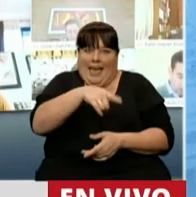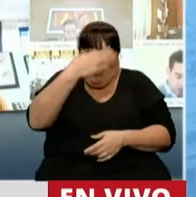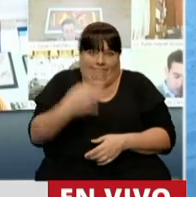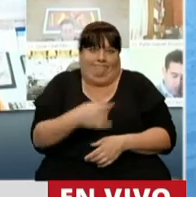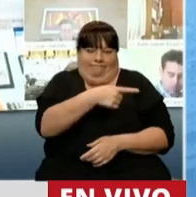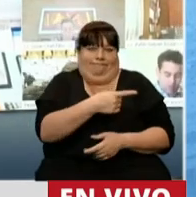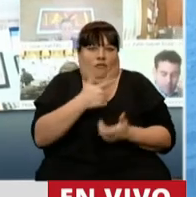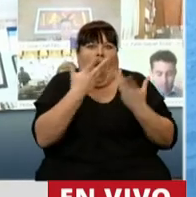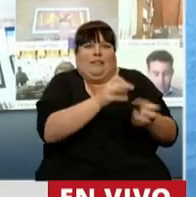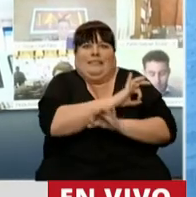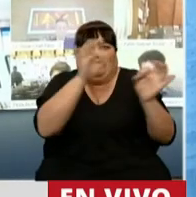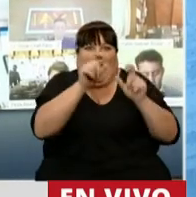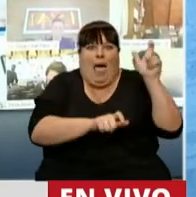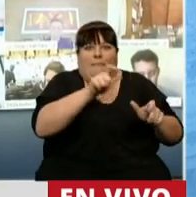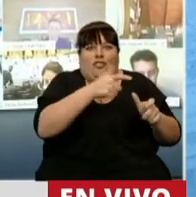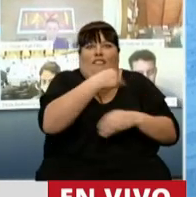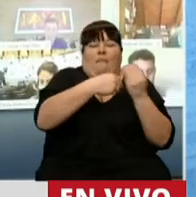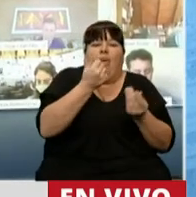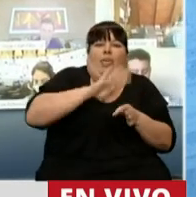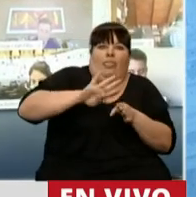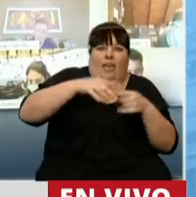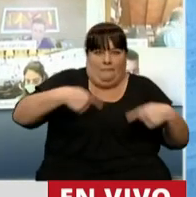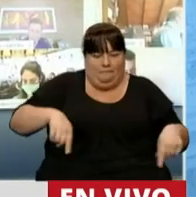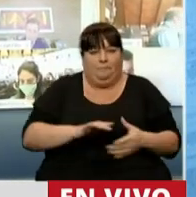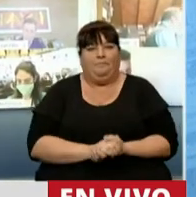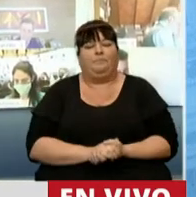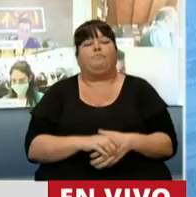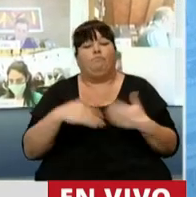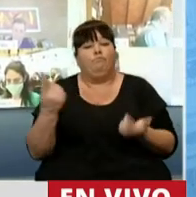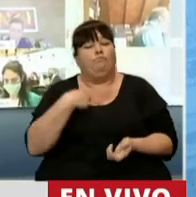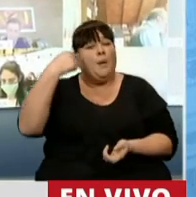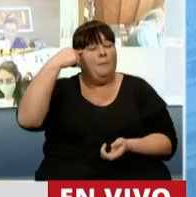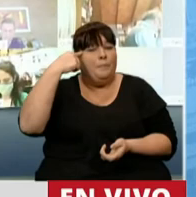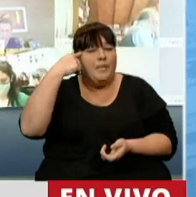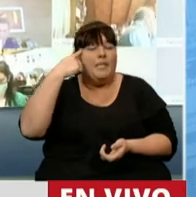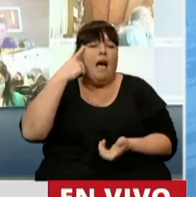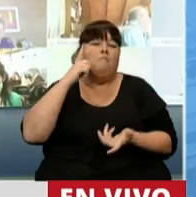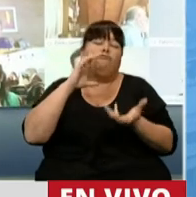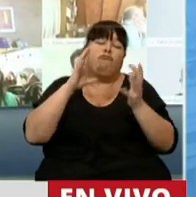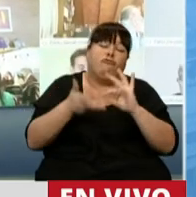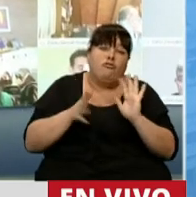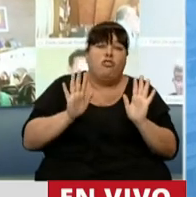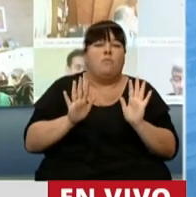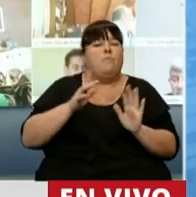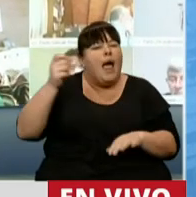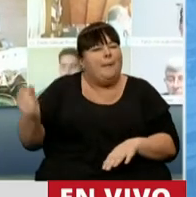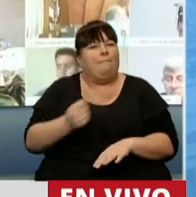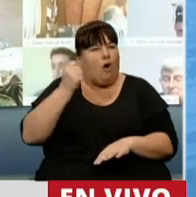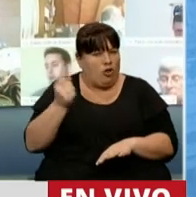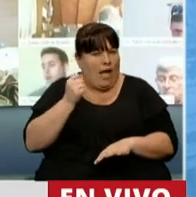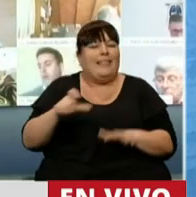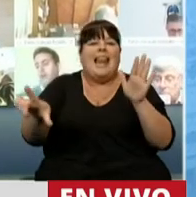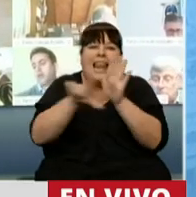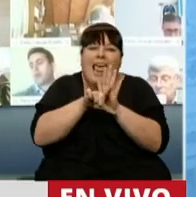verdaderos desamparados en esta pandemia económica. Por ello, creemos nosotros que, de alguna manera, es muy importante